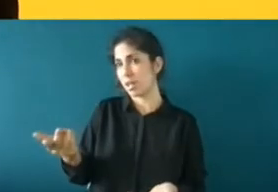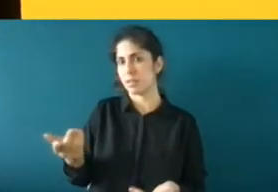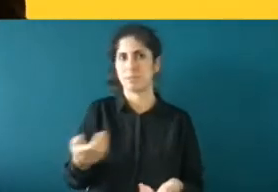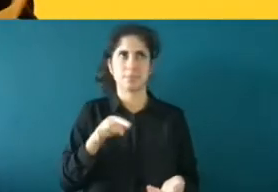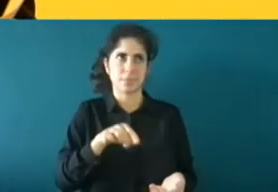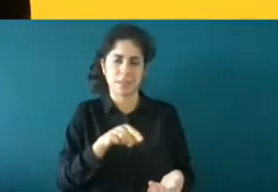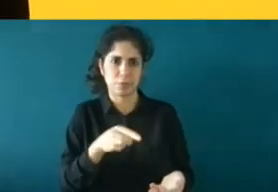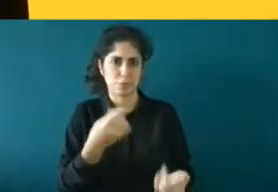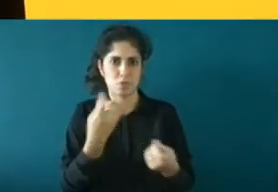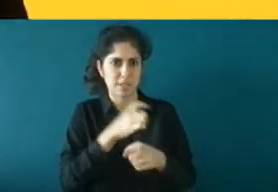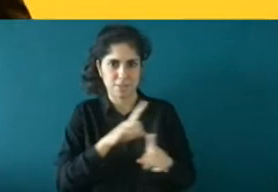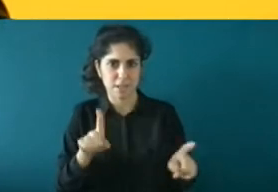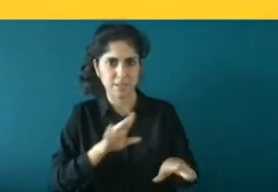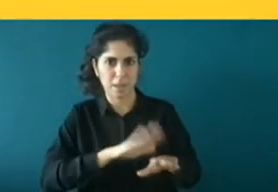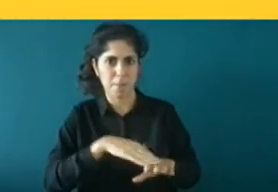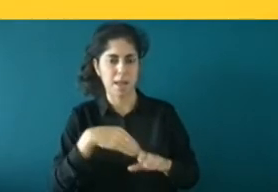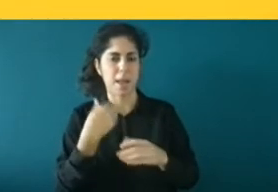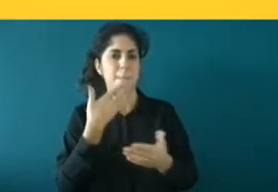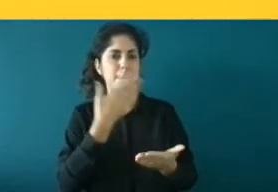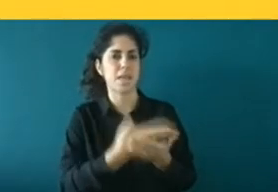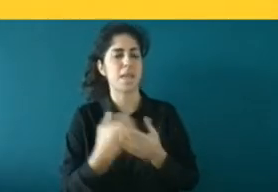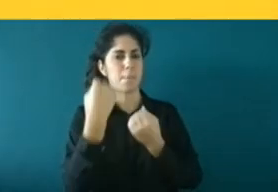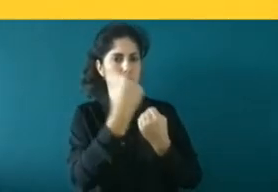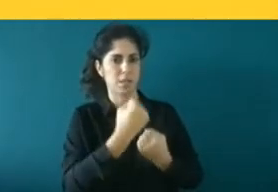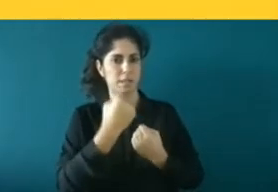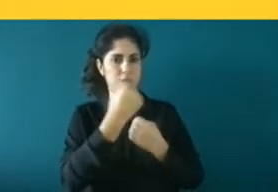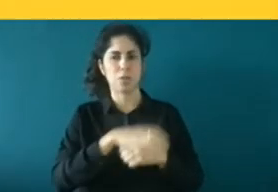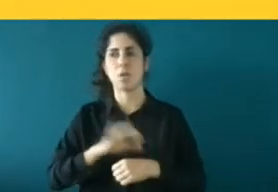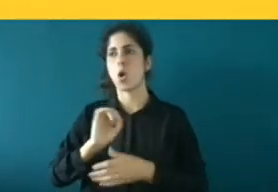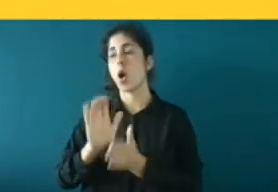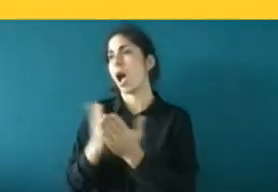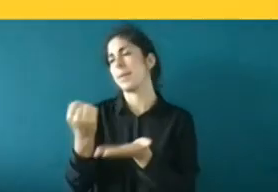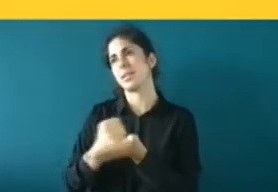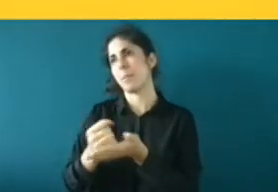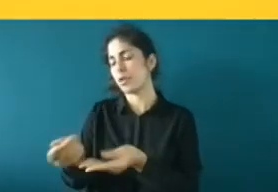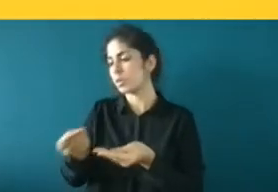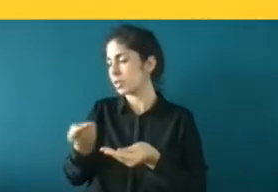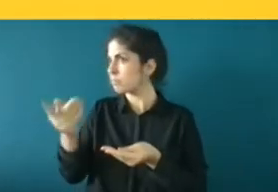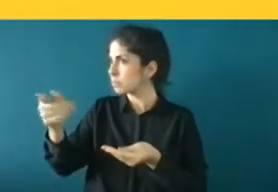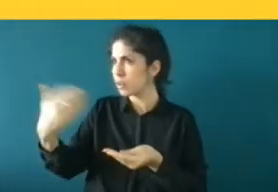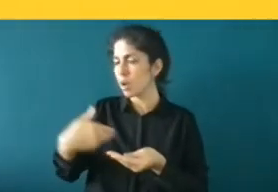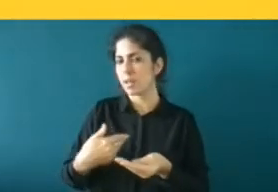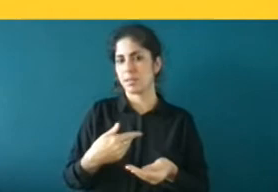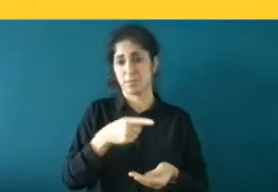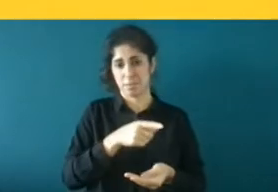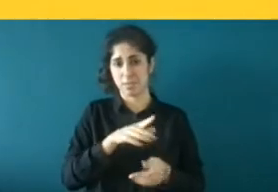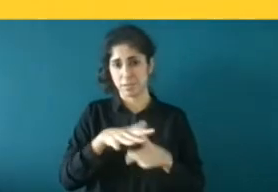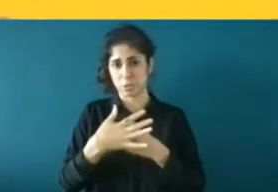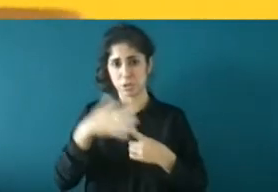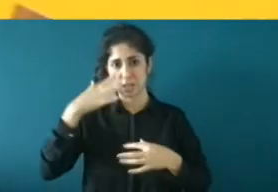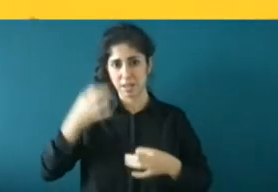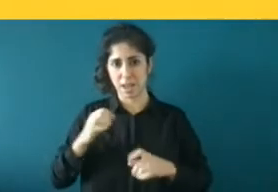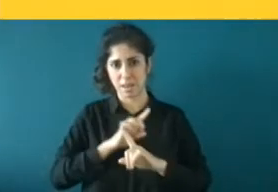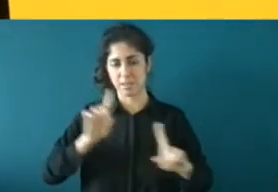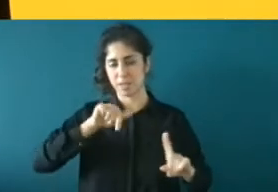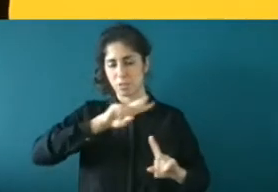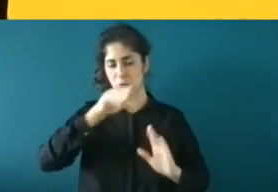pasaporte. Todas estas cosas han surgido a lo largo de este año. En las entrevistas en donde yo he